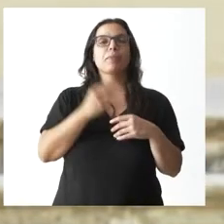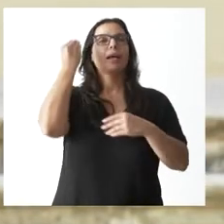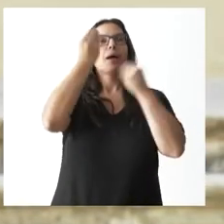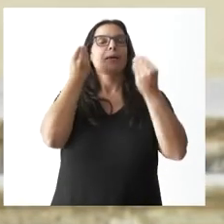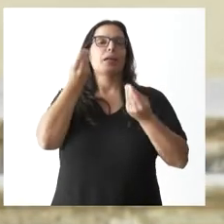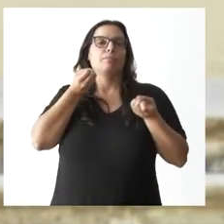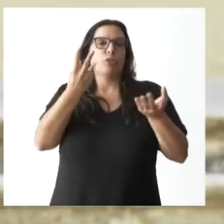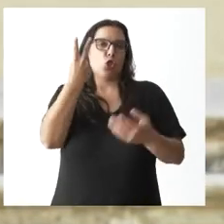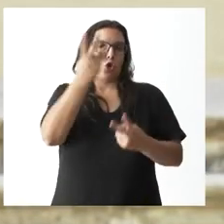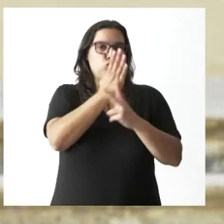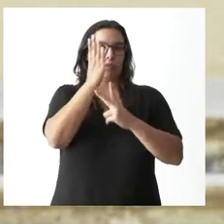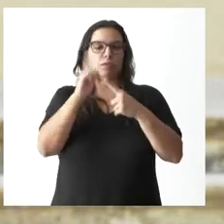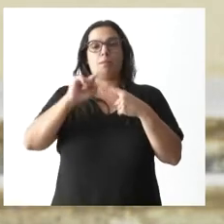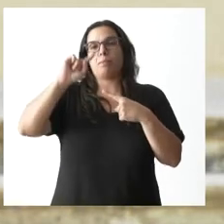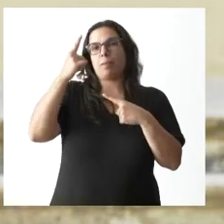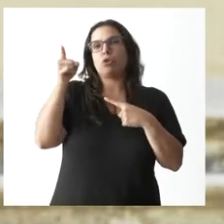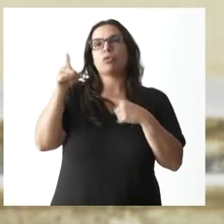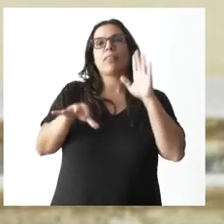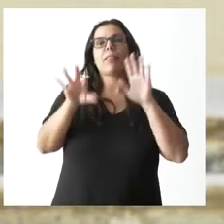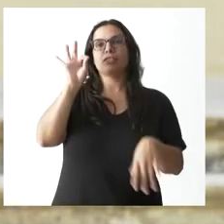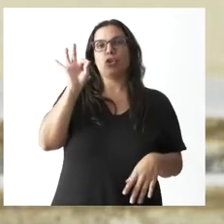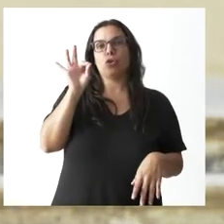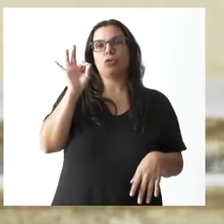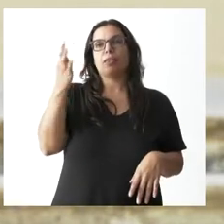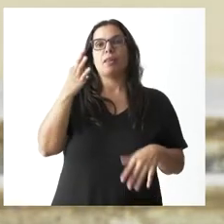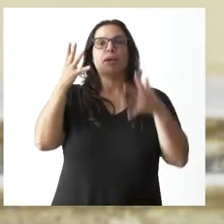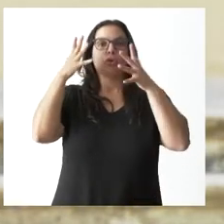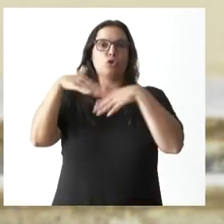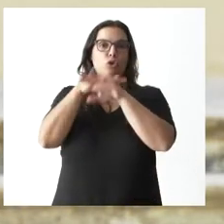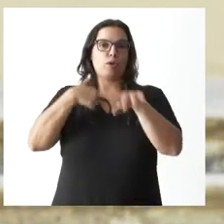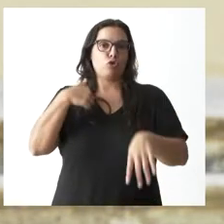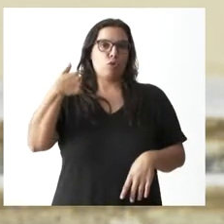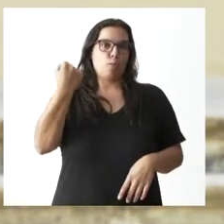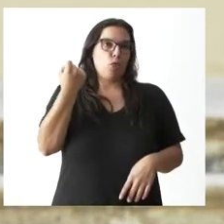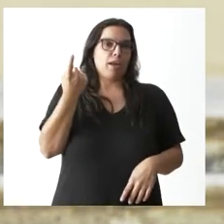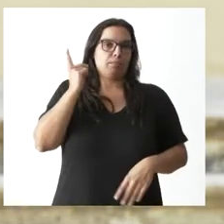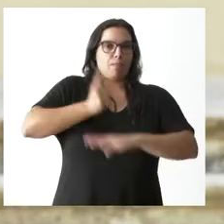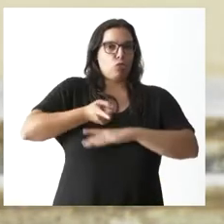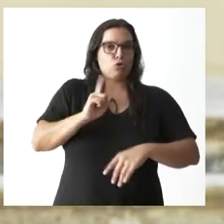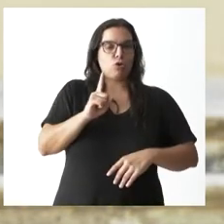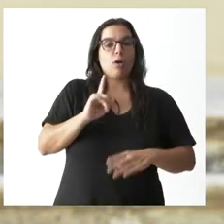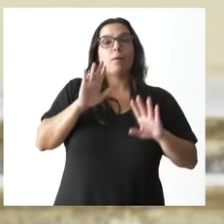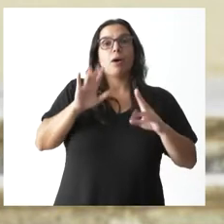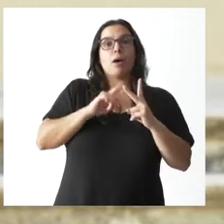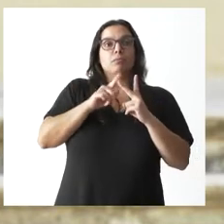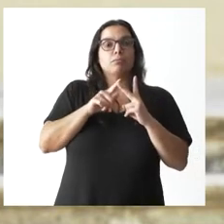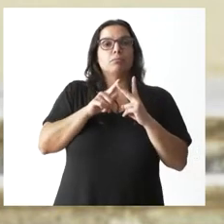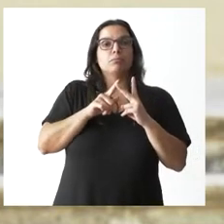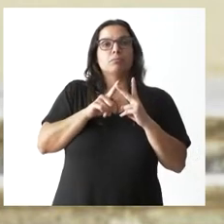Vamos a ver. Primero, eso es una decisión que le corresponde al Consejo de Gobierno. Y, segundo, ha habido en otras